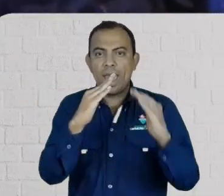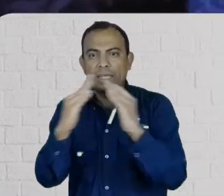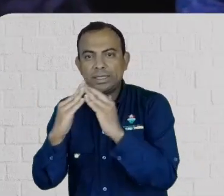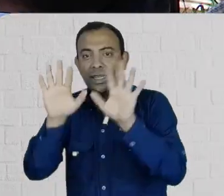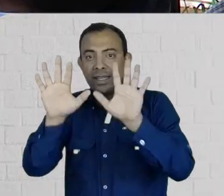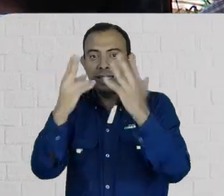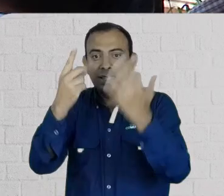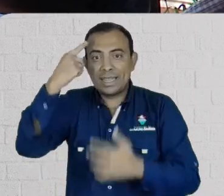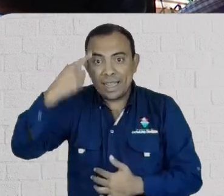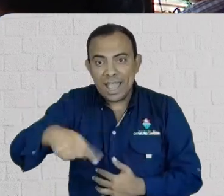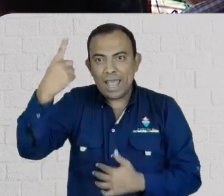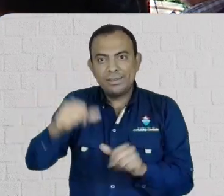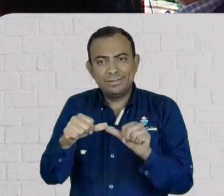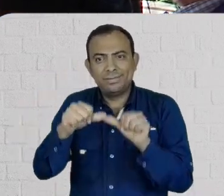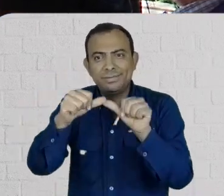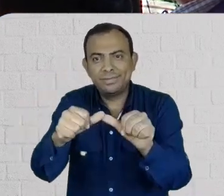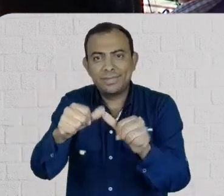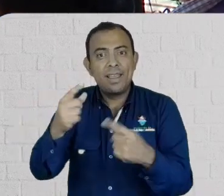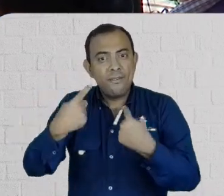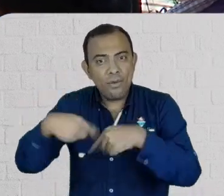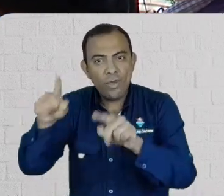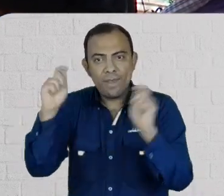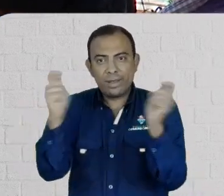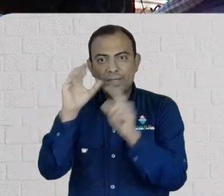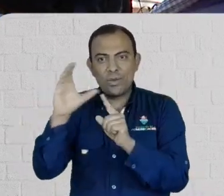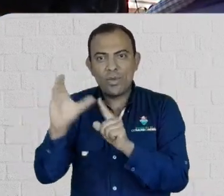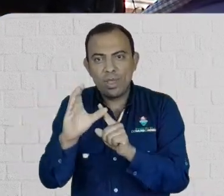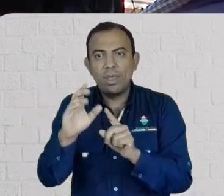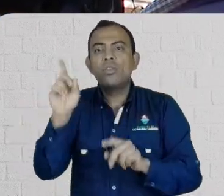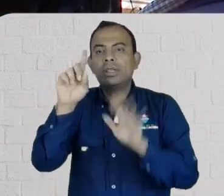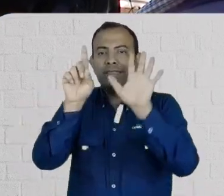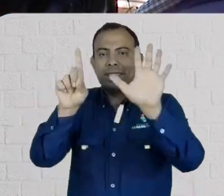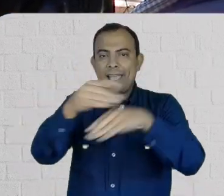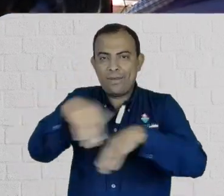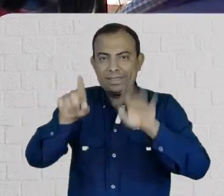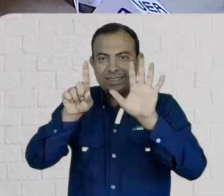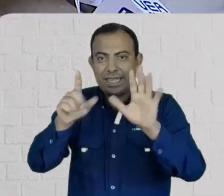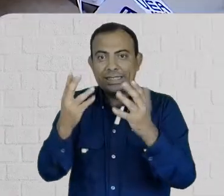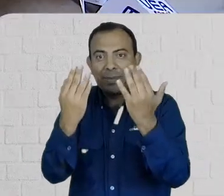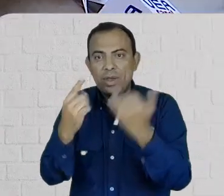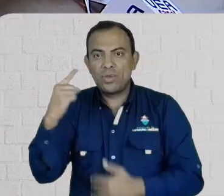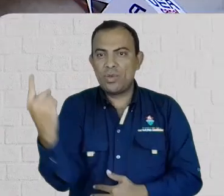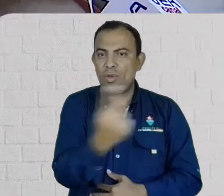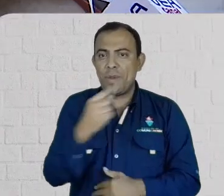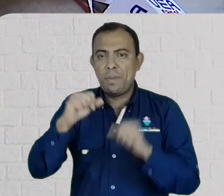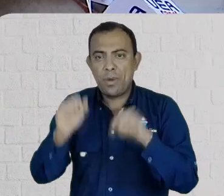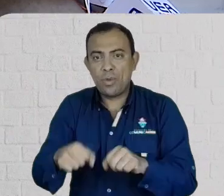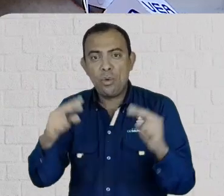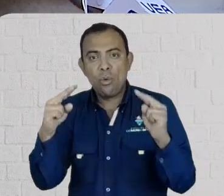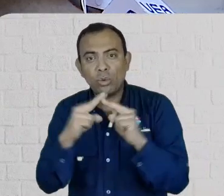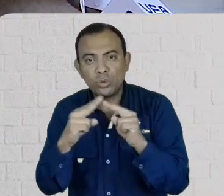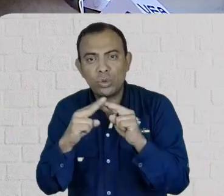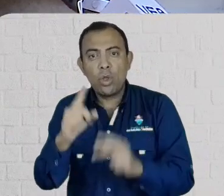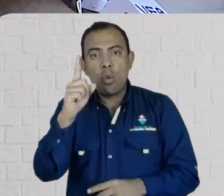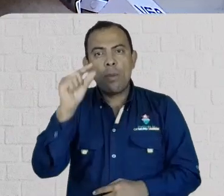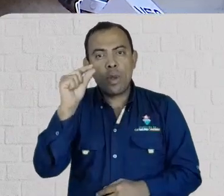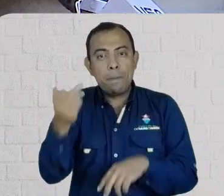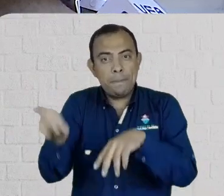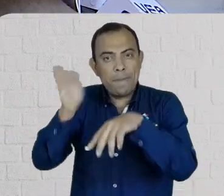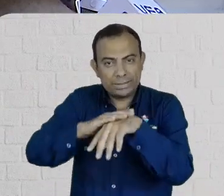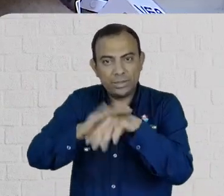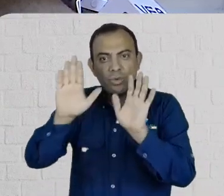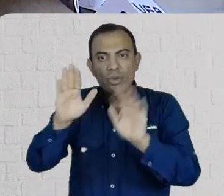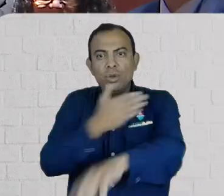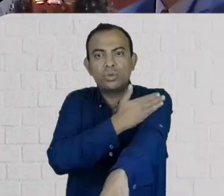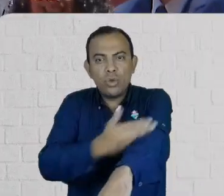todos los vecinos los 17 días continuos que va a estar el Festival Cultural Paseo de la Sexta. Los esperamos a todos a que puedan conocer